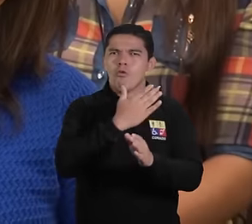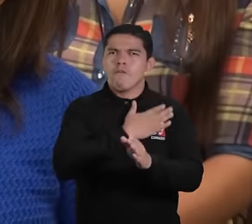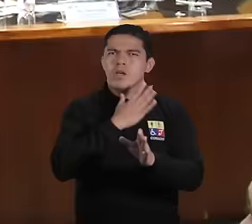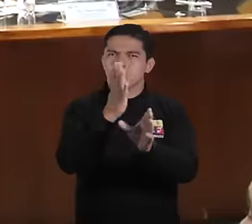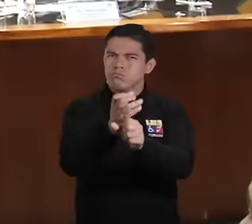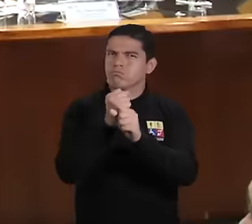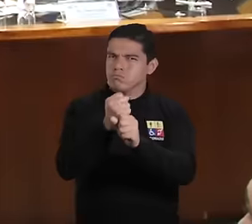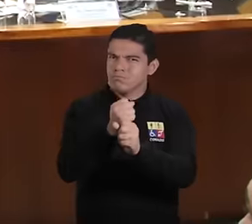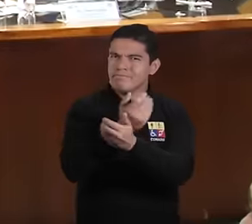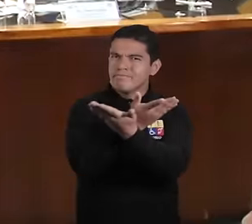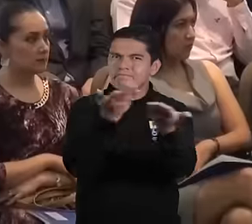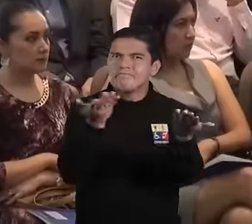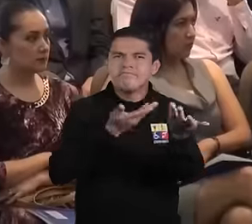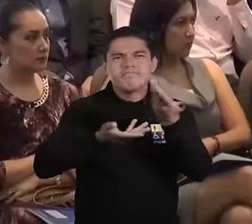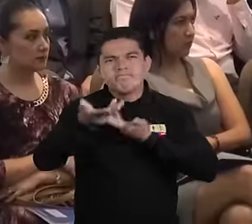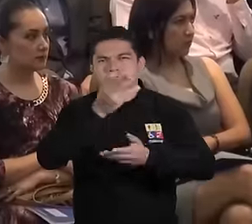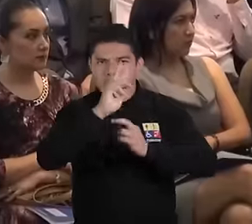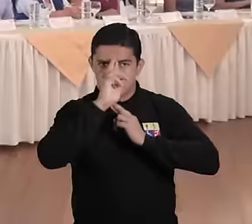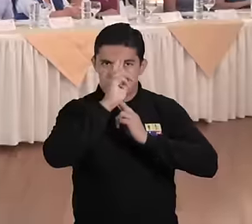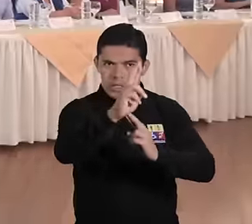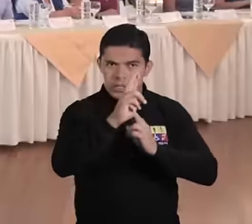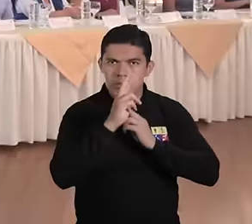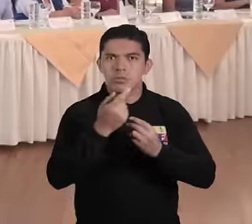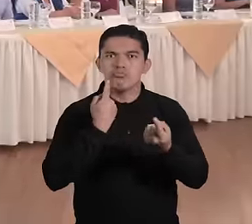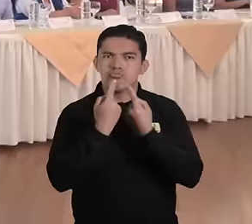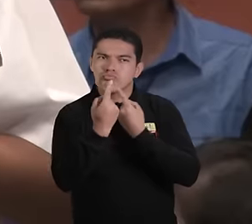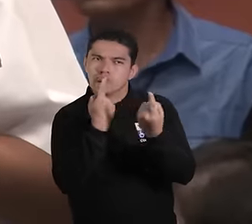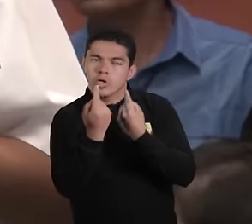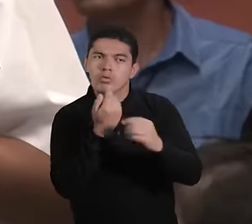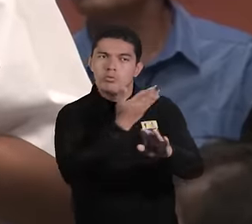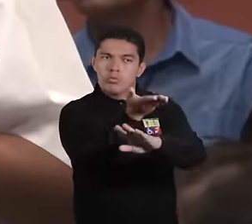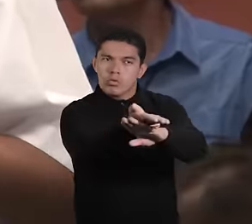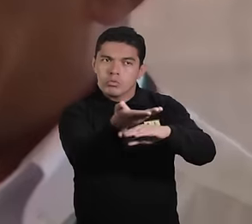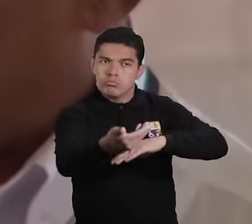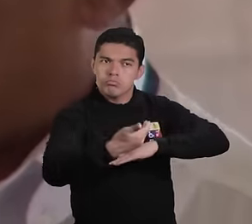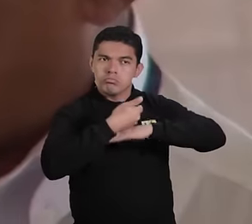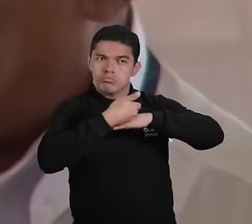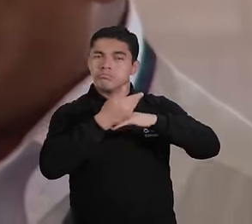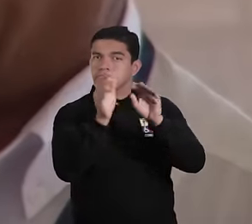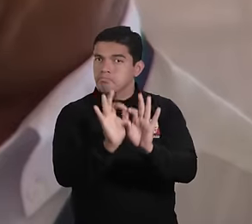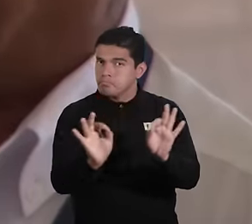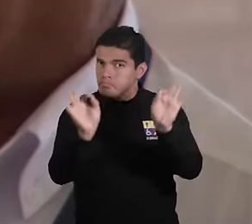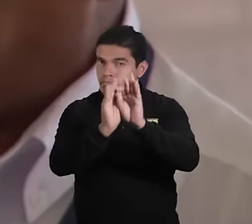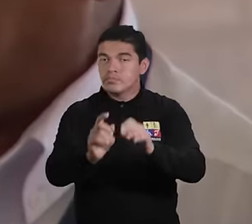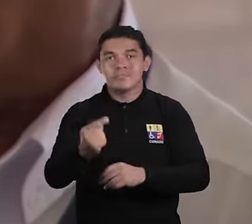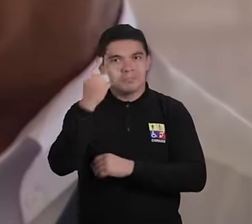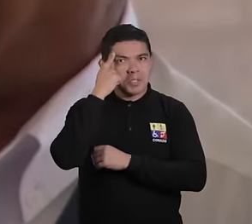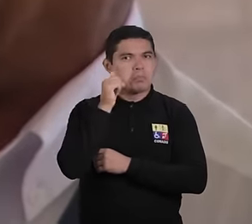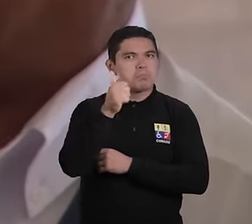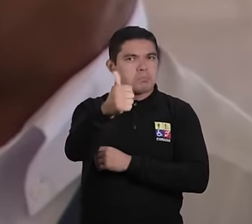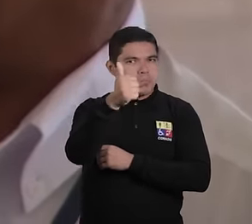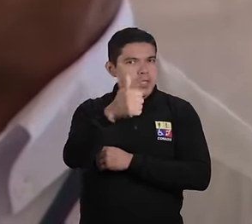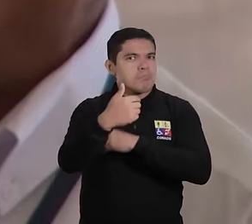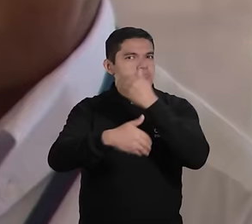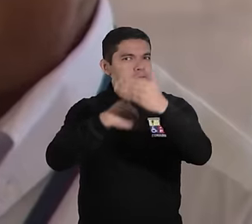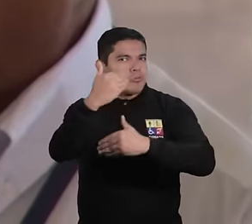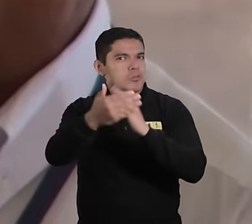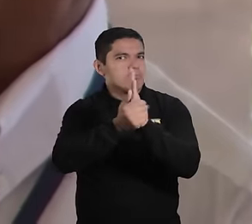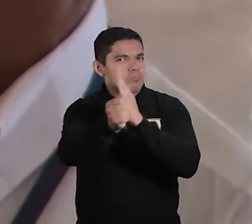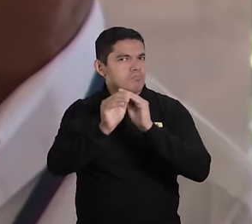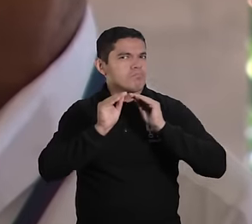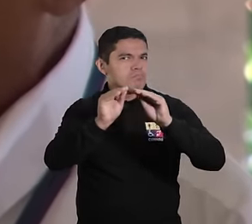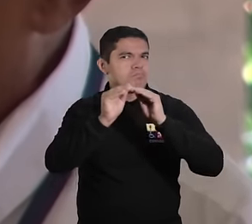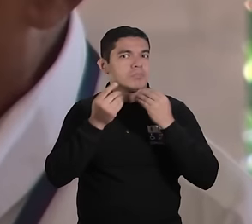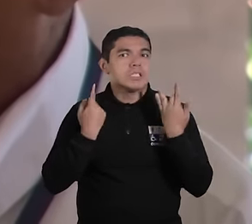organizaciones políticas en un espacio de respeto, diálogo y propuesta. Vemos con buena expectativa que se den estos procesos